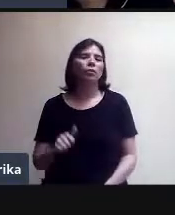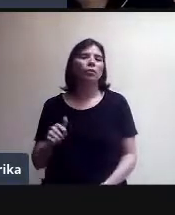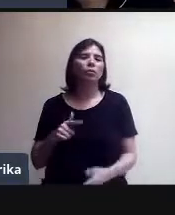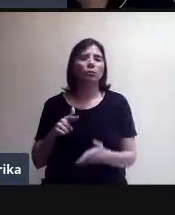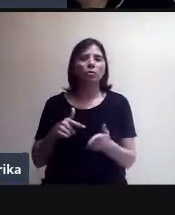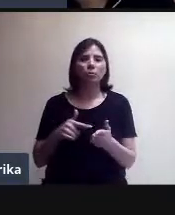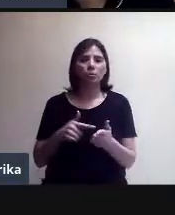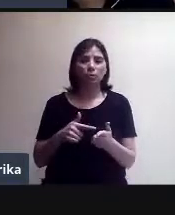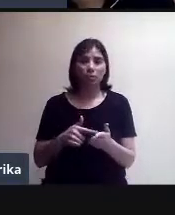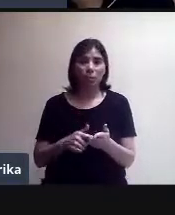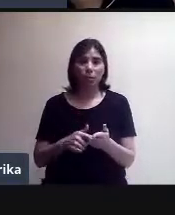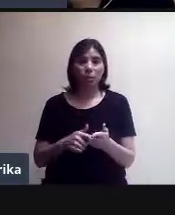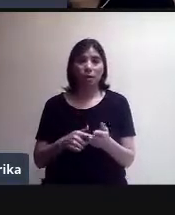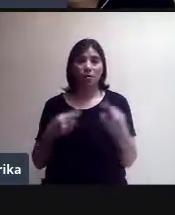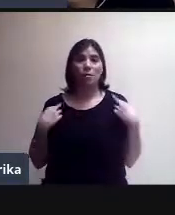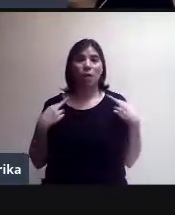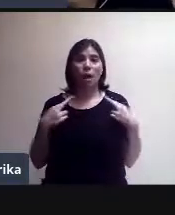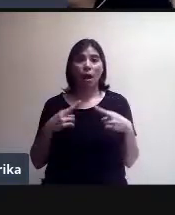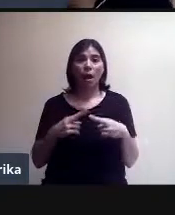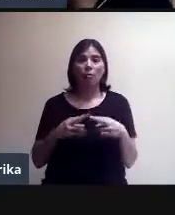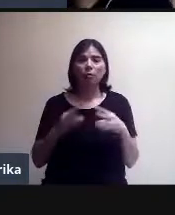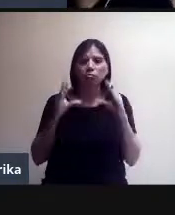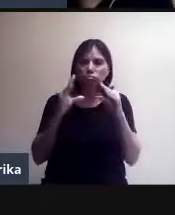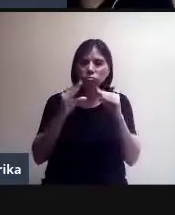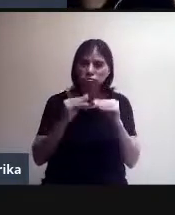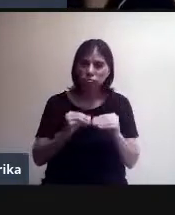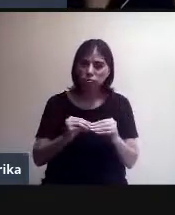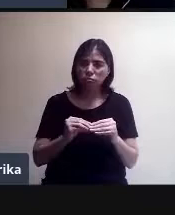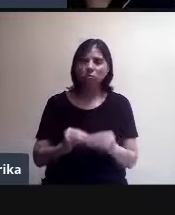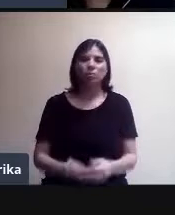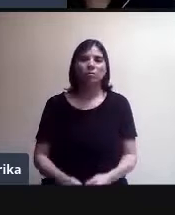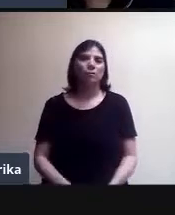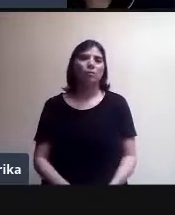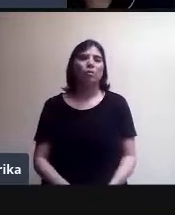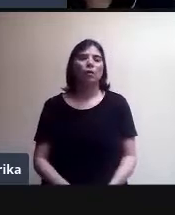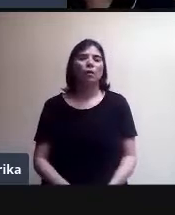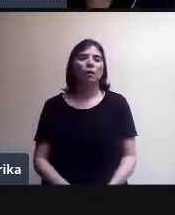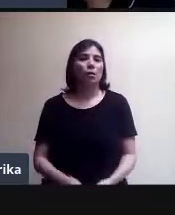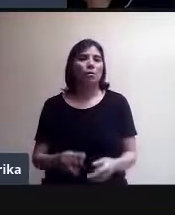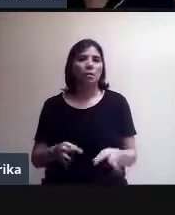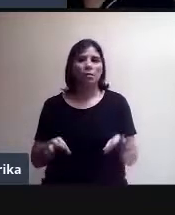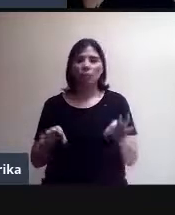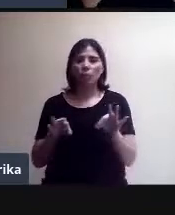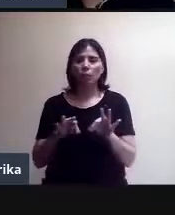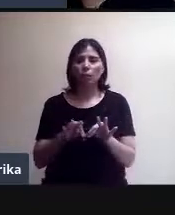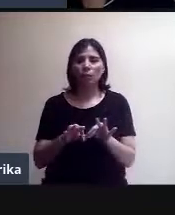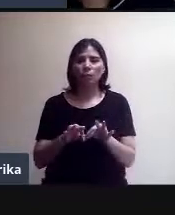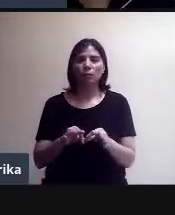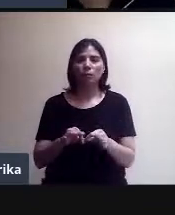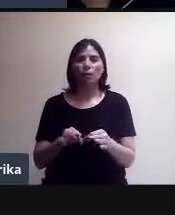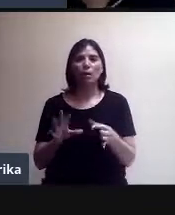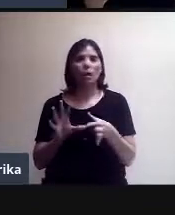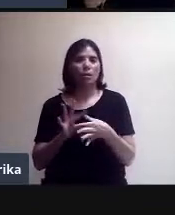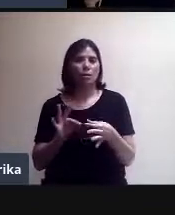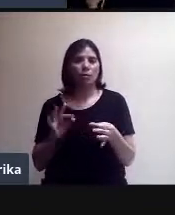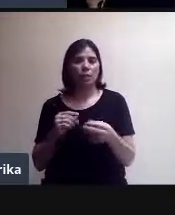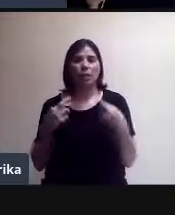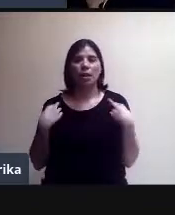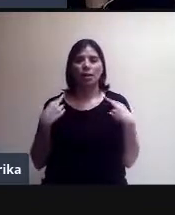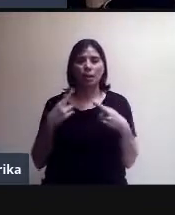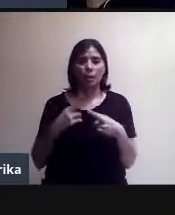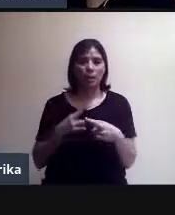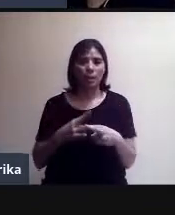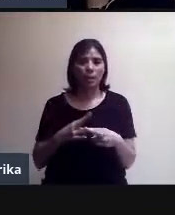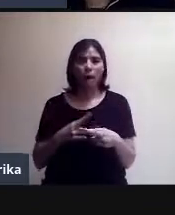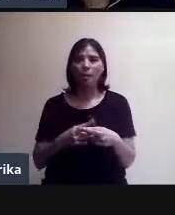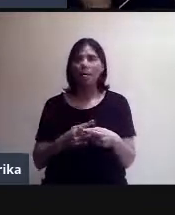maestro, entonces boicoteaban, digamos, la clase. Entonces, es otra de las ventajas. Aquí es importante que ustedes sean el convocante para poder